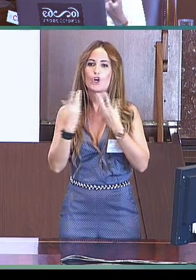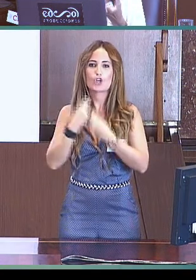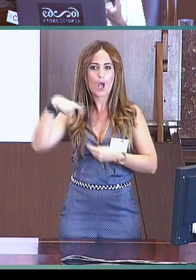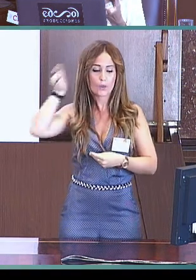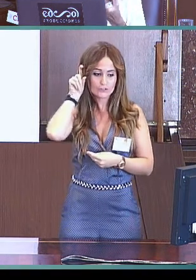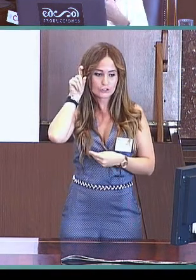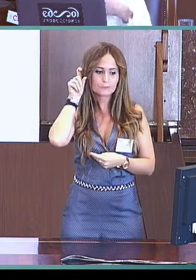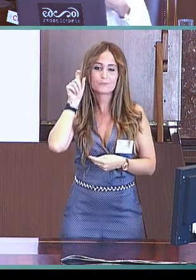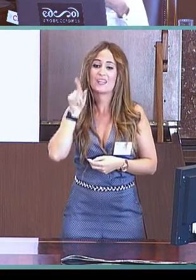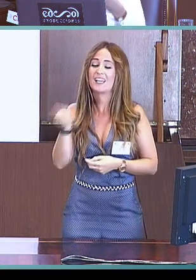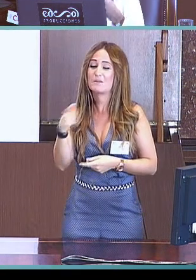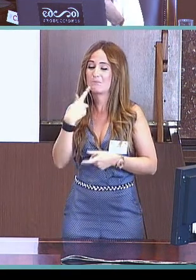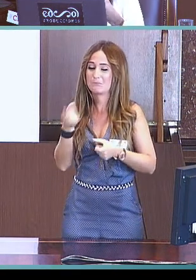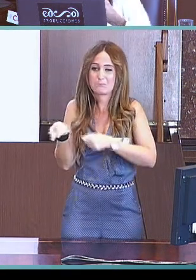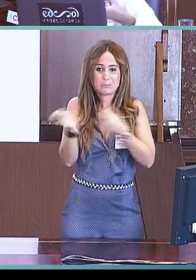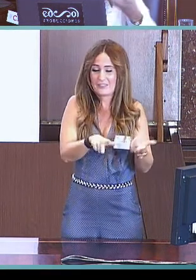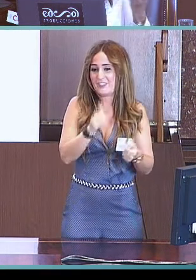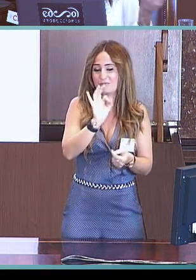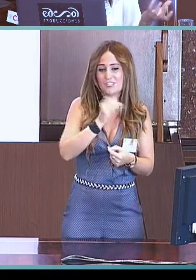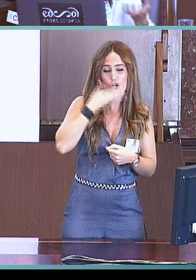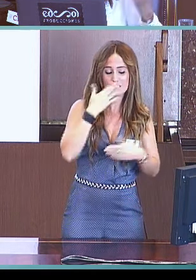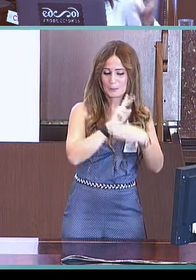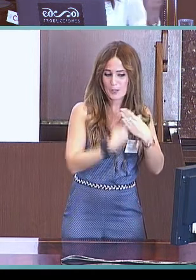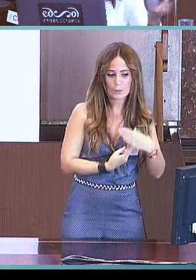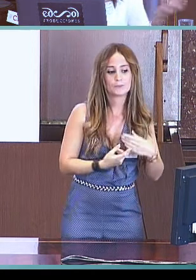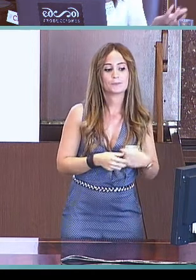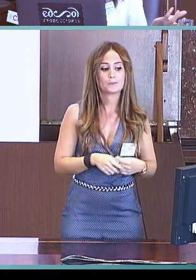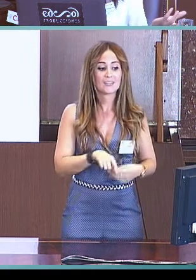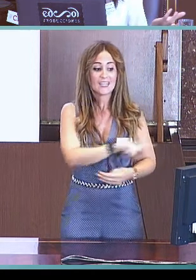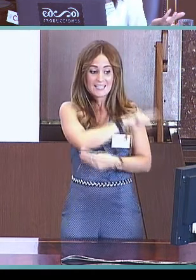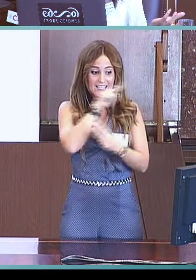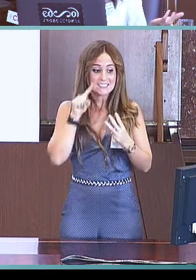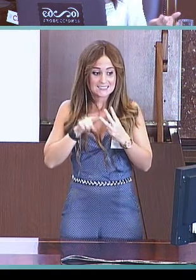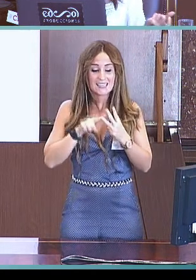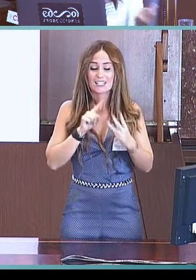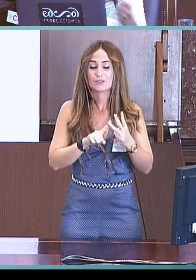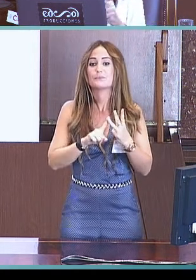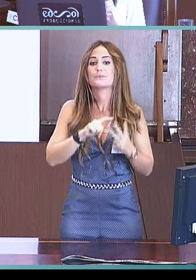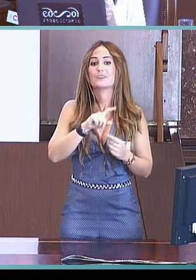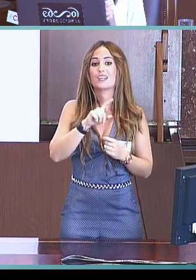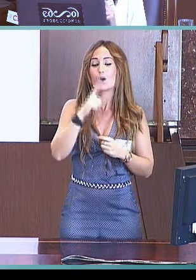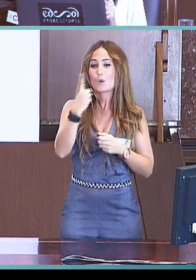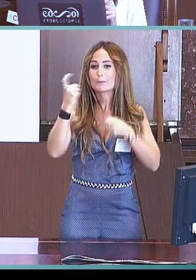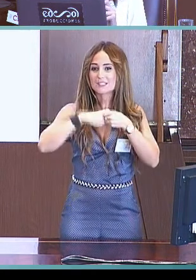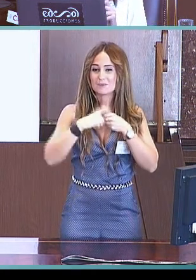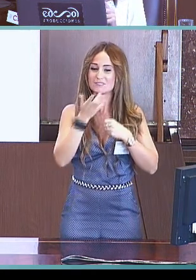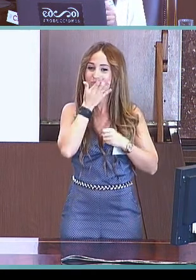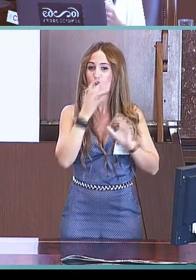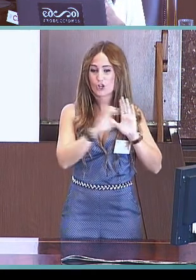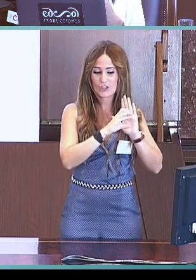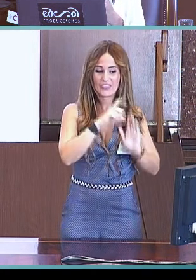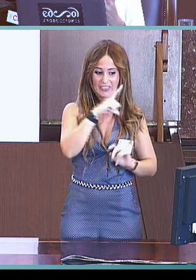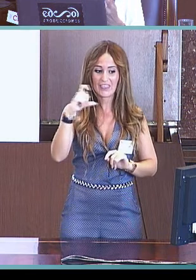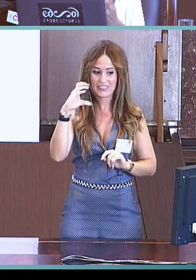un menor desarrollo de vocabulario en lengua de signo porque también lo están desarrollando en lengua oral. Por otra parte,